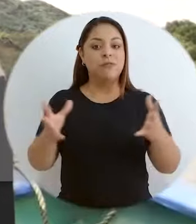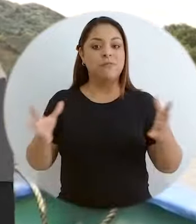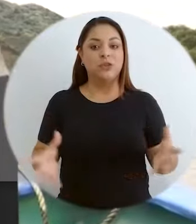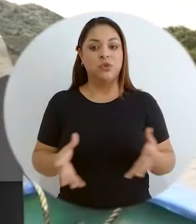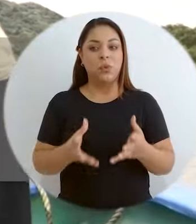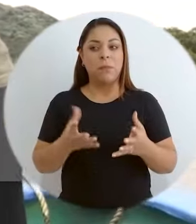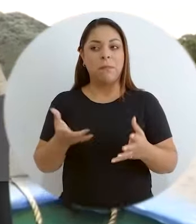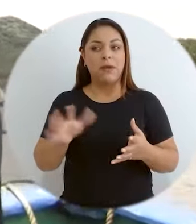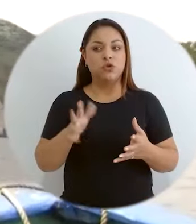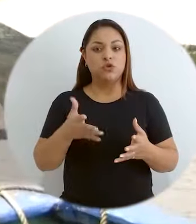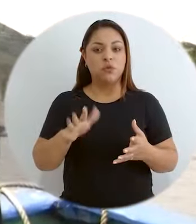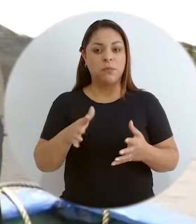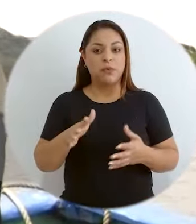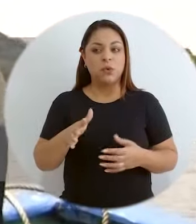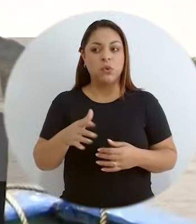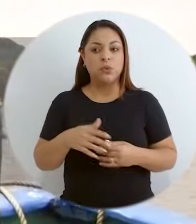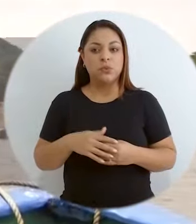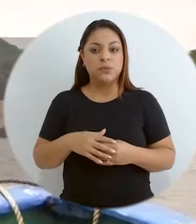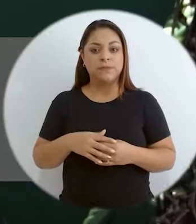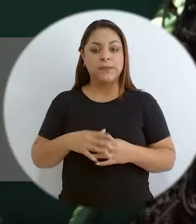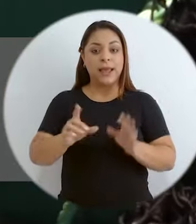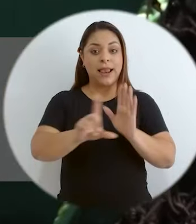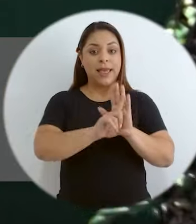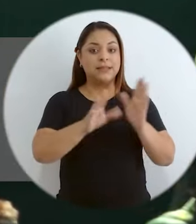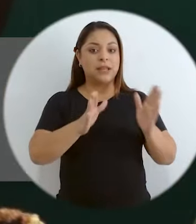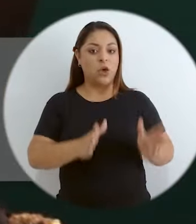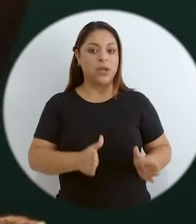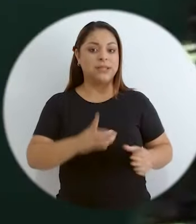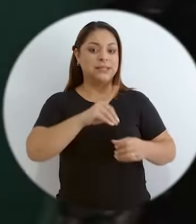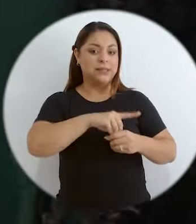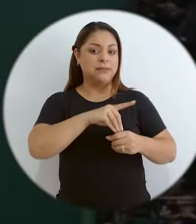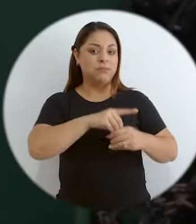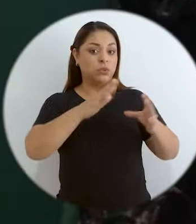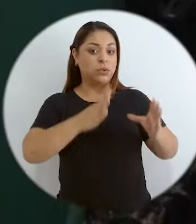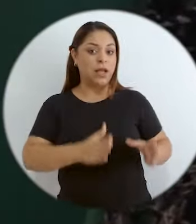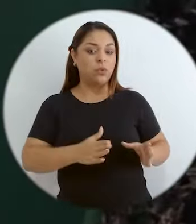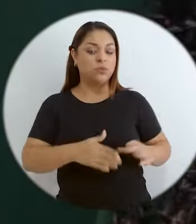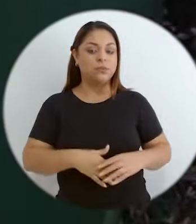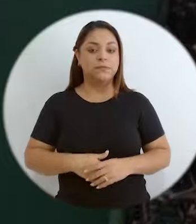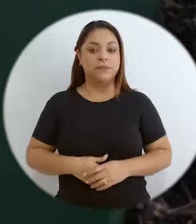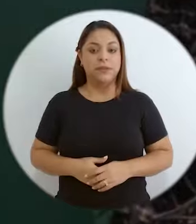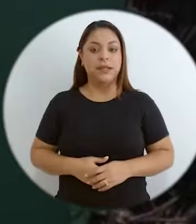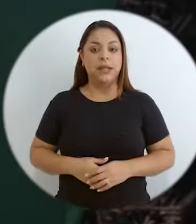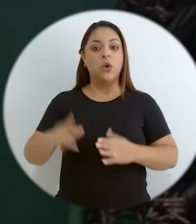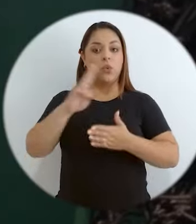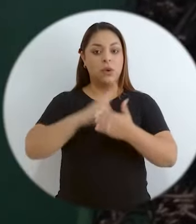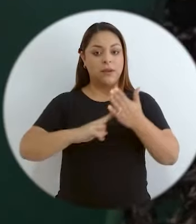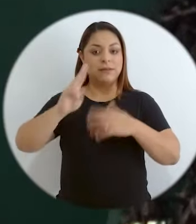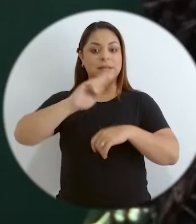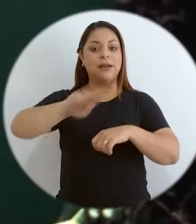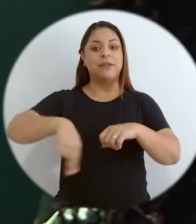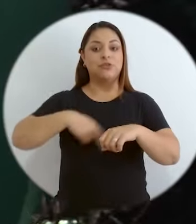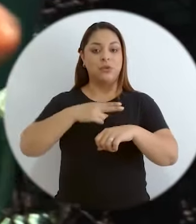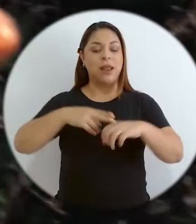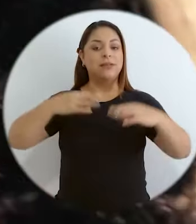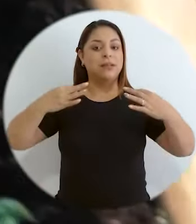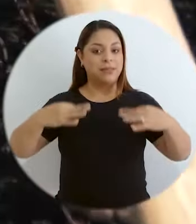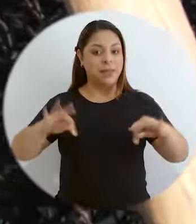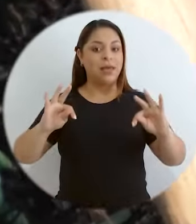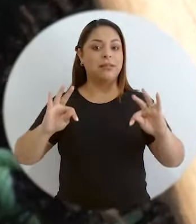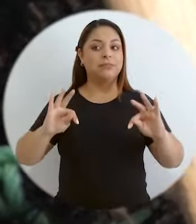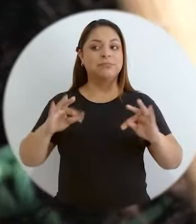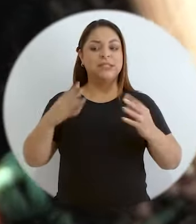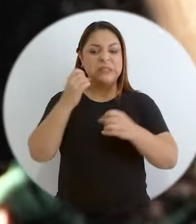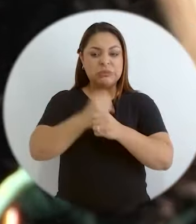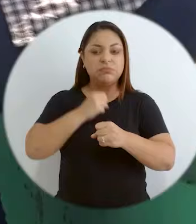unos legisladores, unos diputados y a través inclusive de la Universidad Nacional se